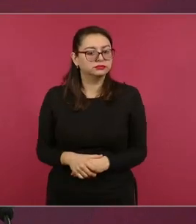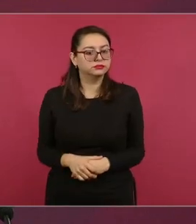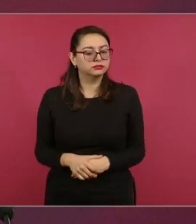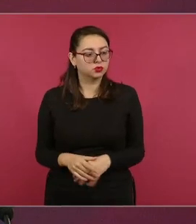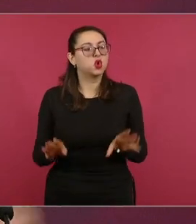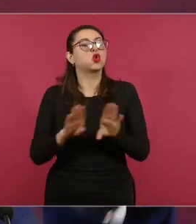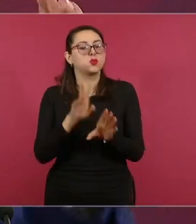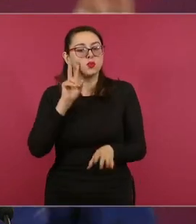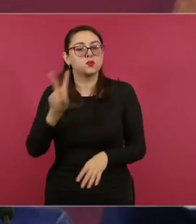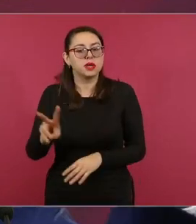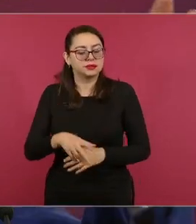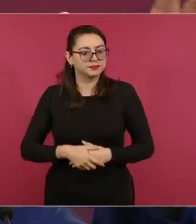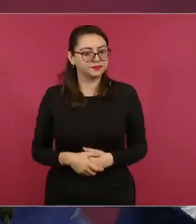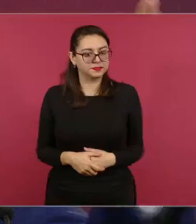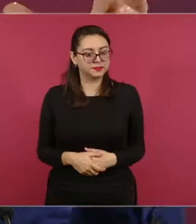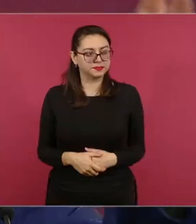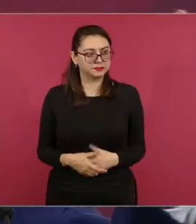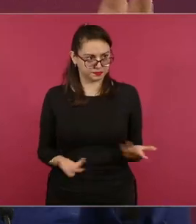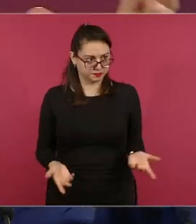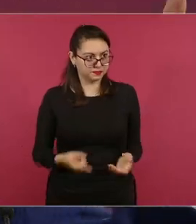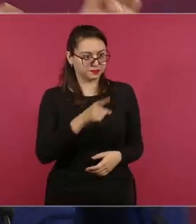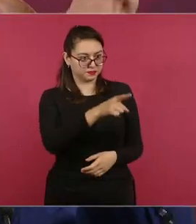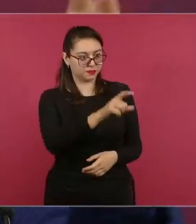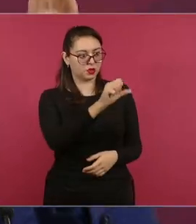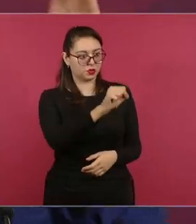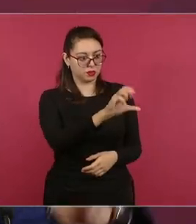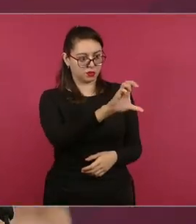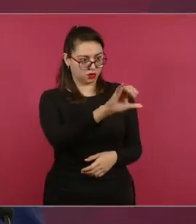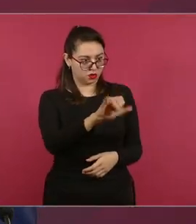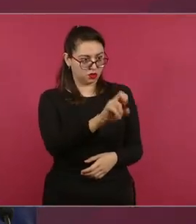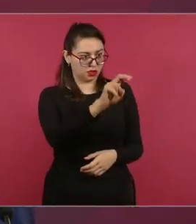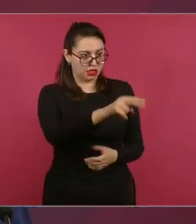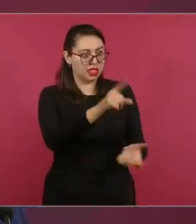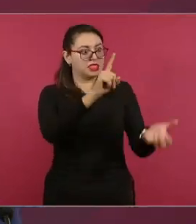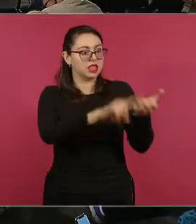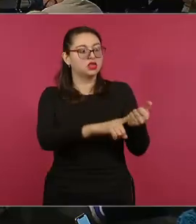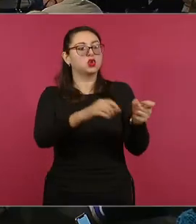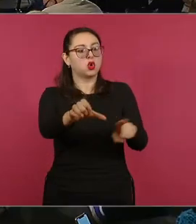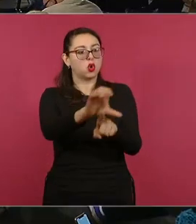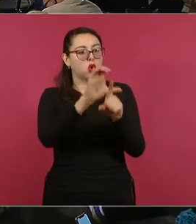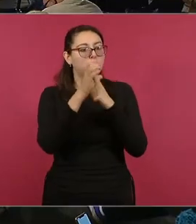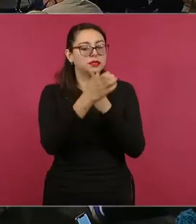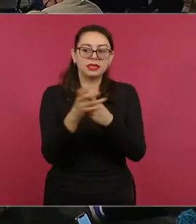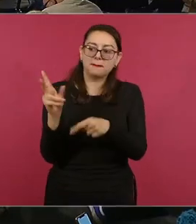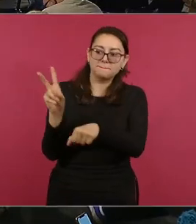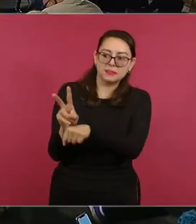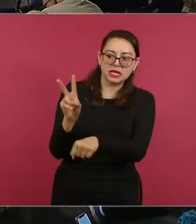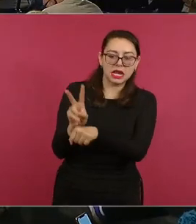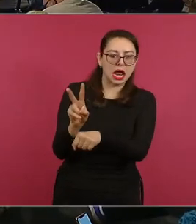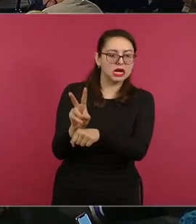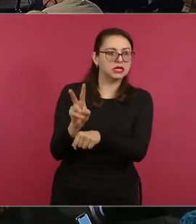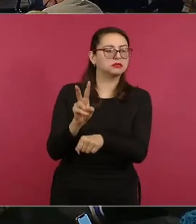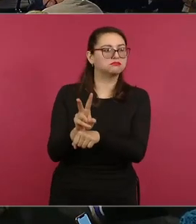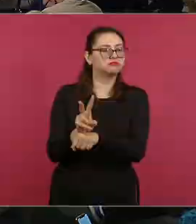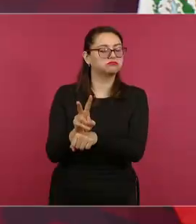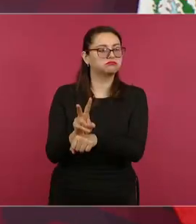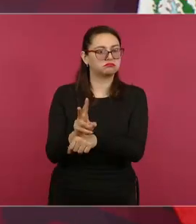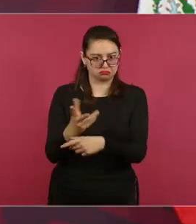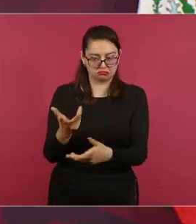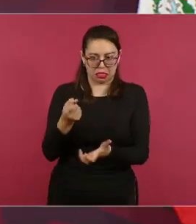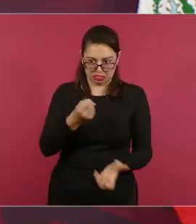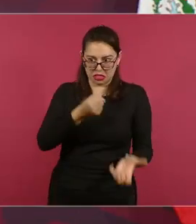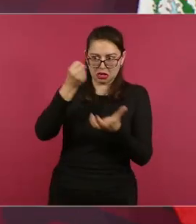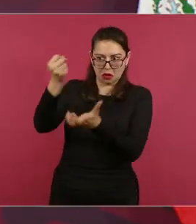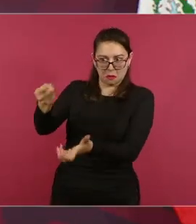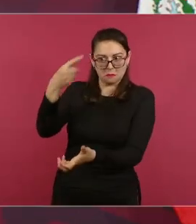y que ellos formen parte del comité que va a vigilar la aplicación de los